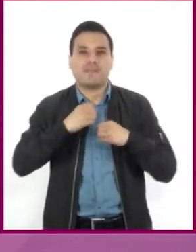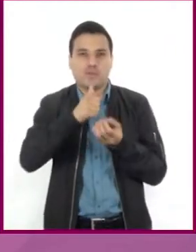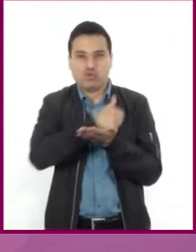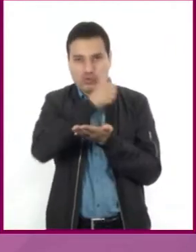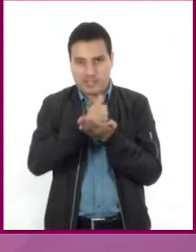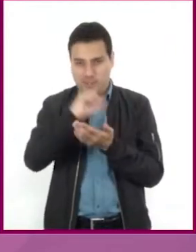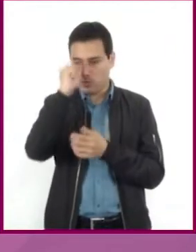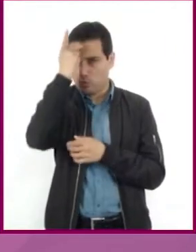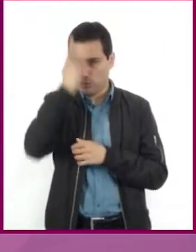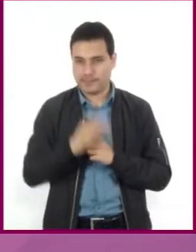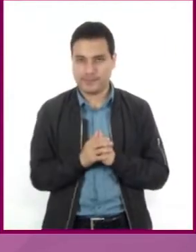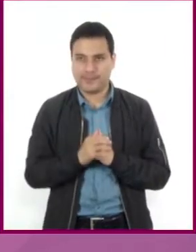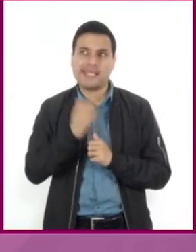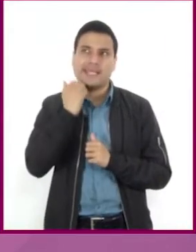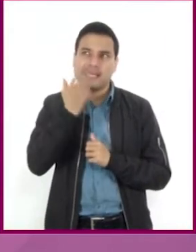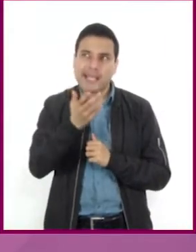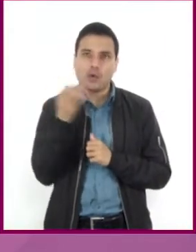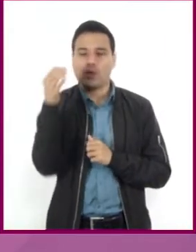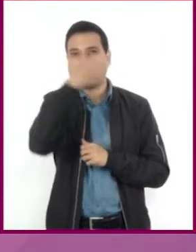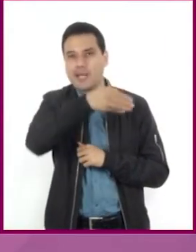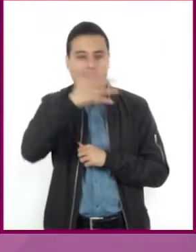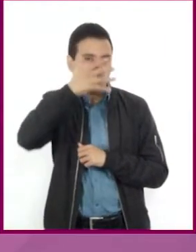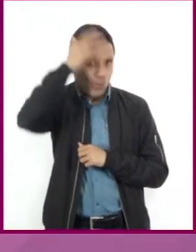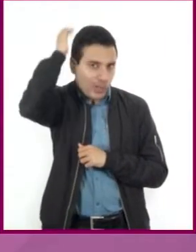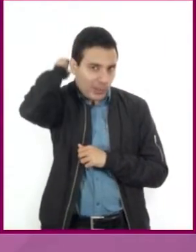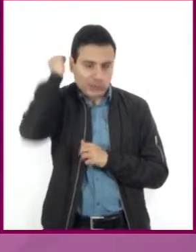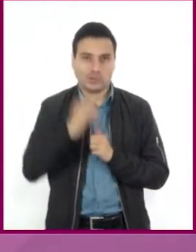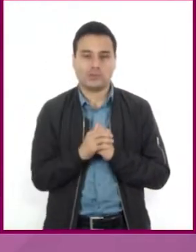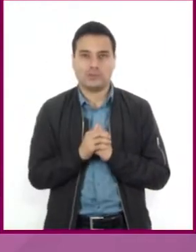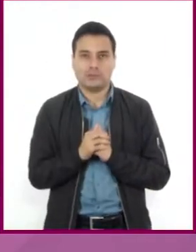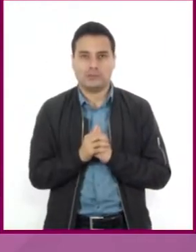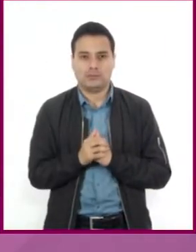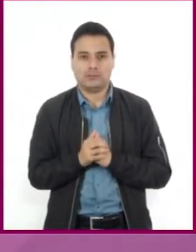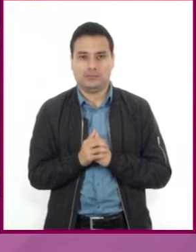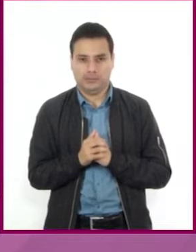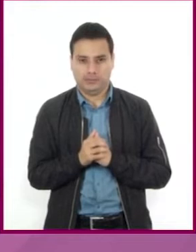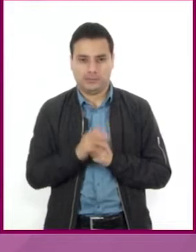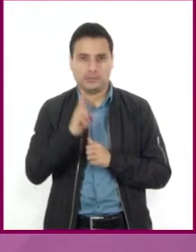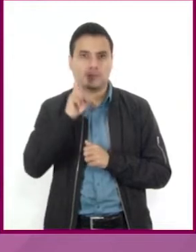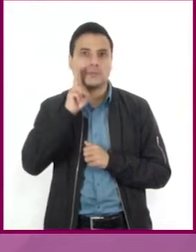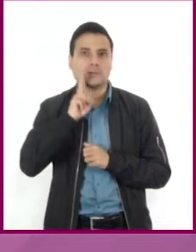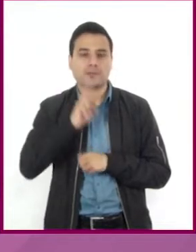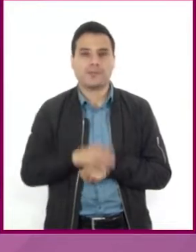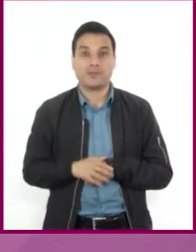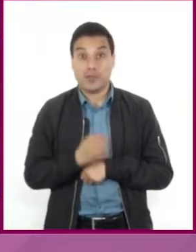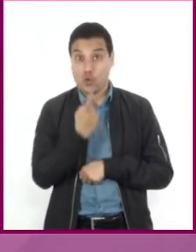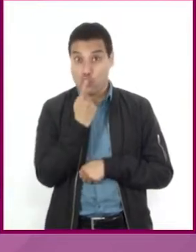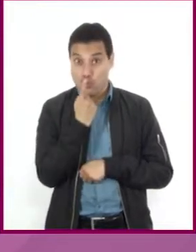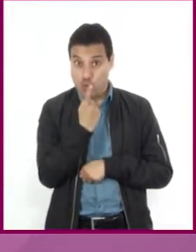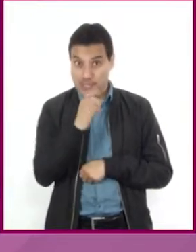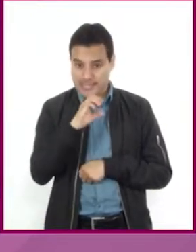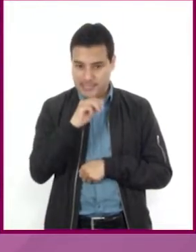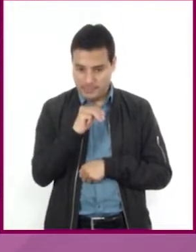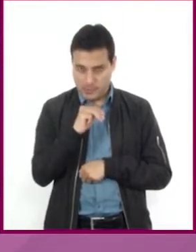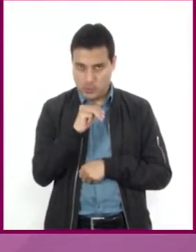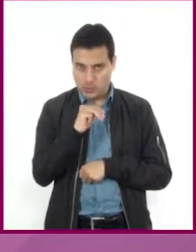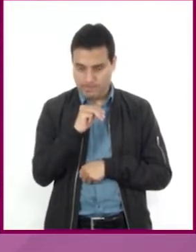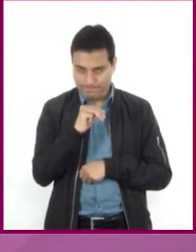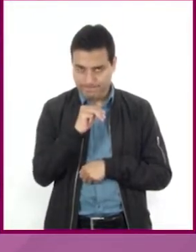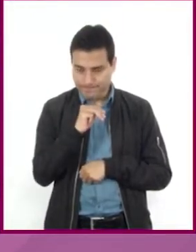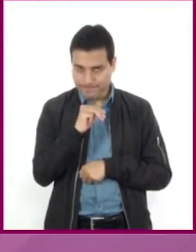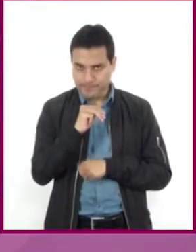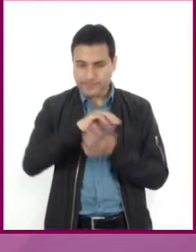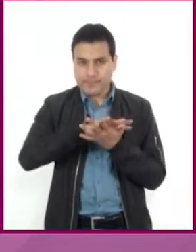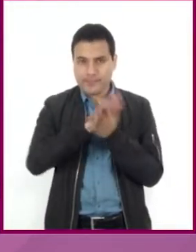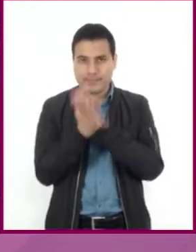Potosí y quieren ir a Xochicale. Tenemos que un centímetro de esta escala gráfica